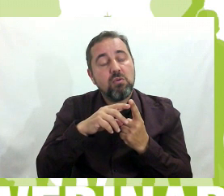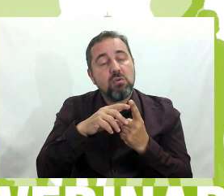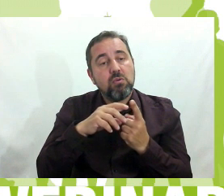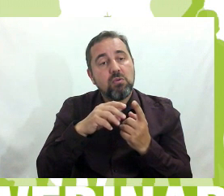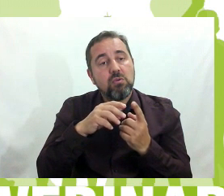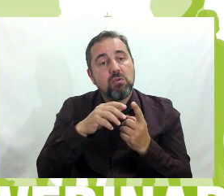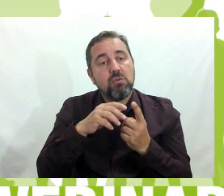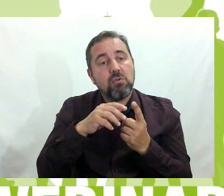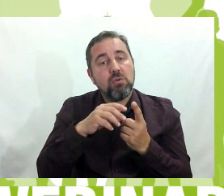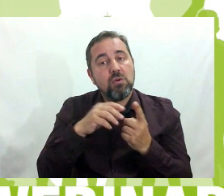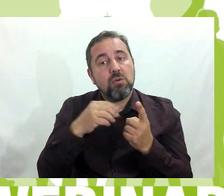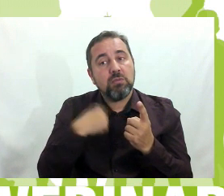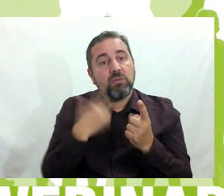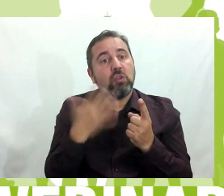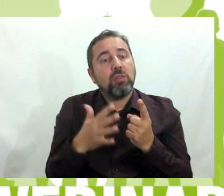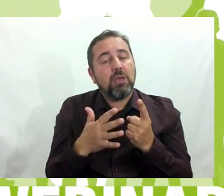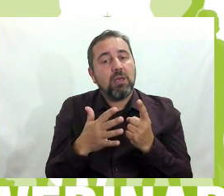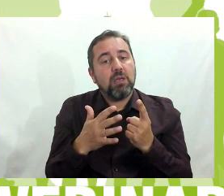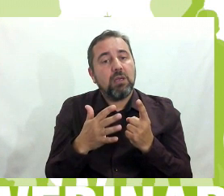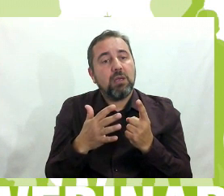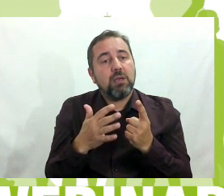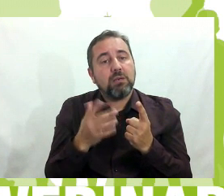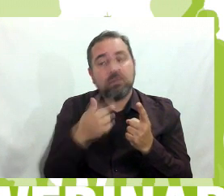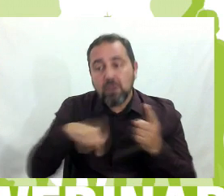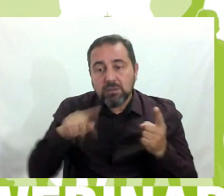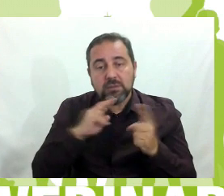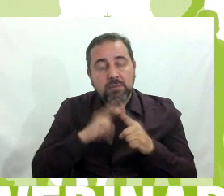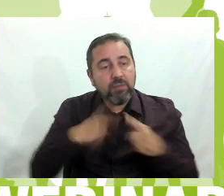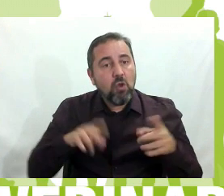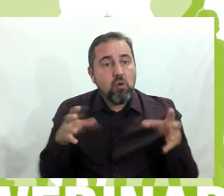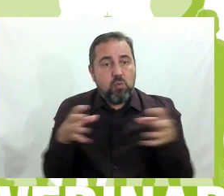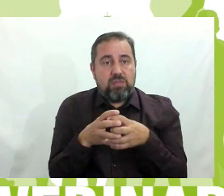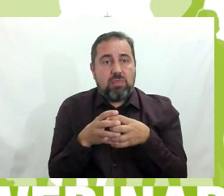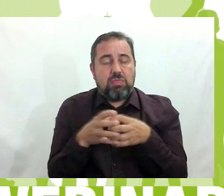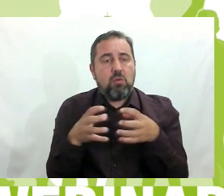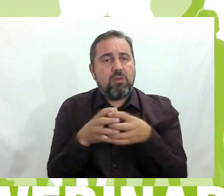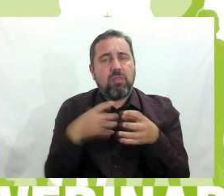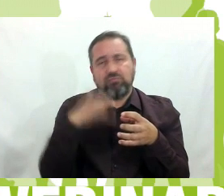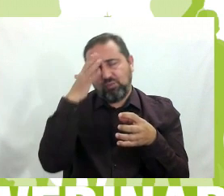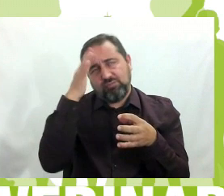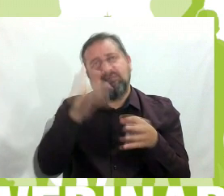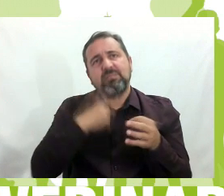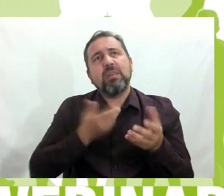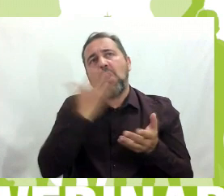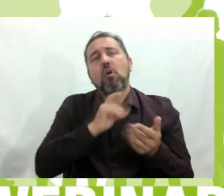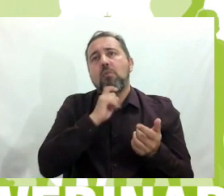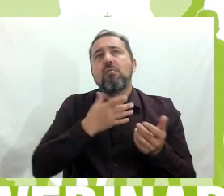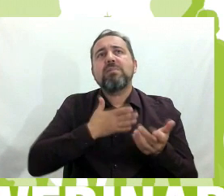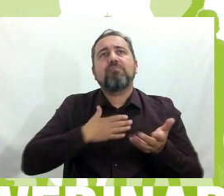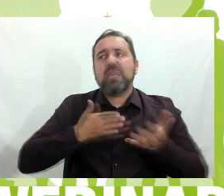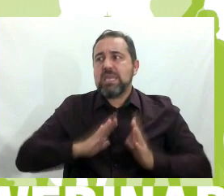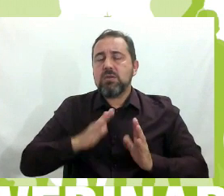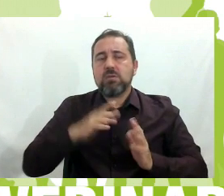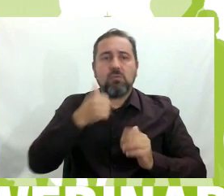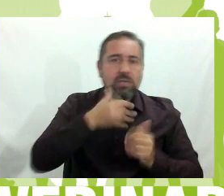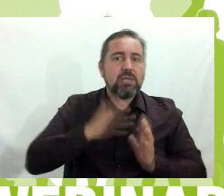donde toda la comunidad puede soñar con el colegio que quiere para sus hijos e hijas. Y a